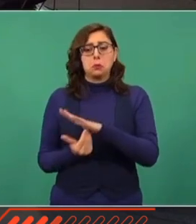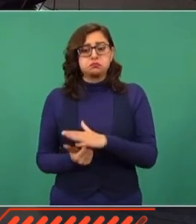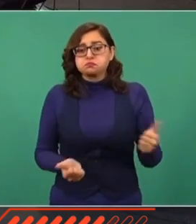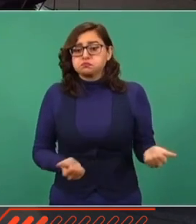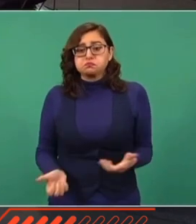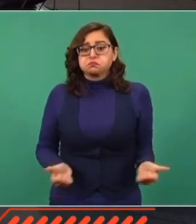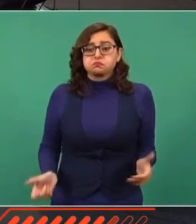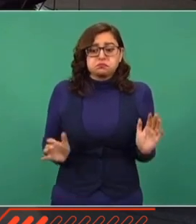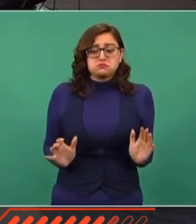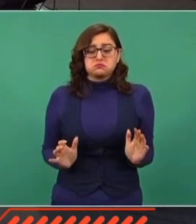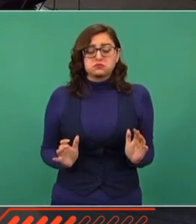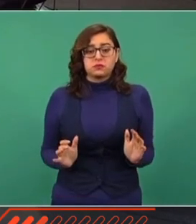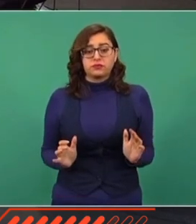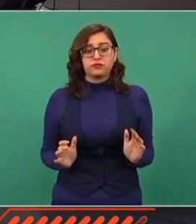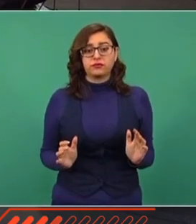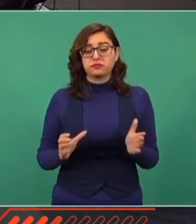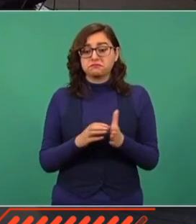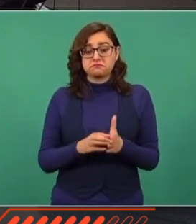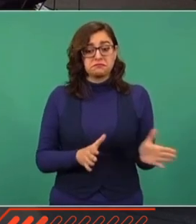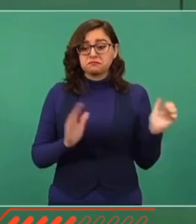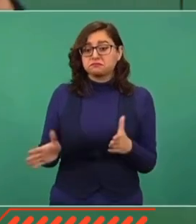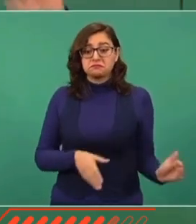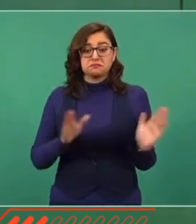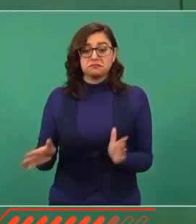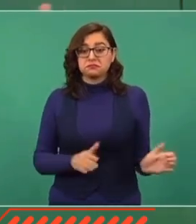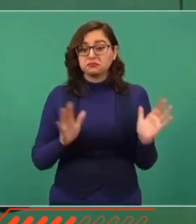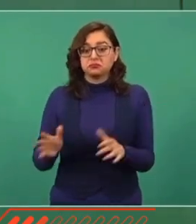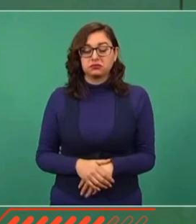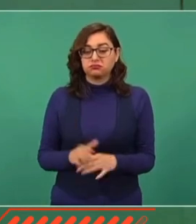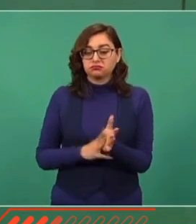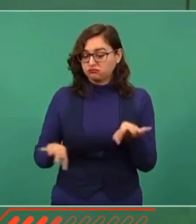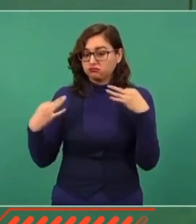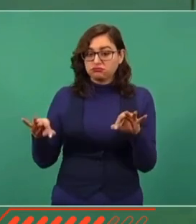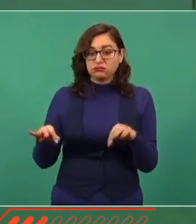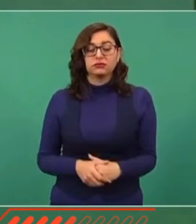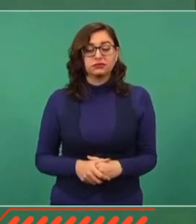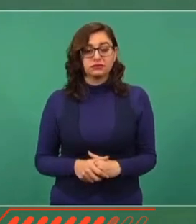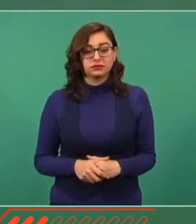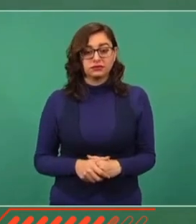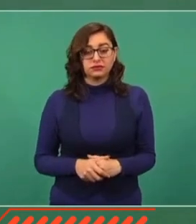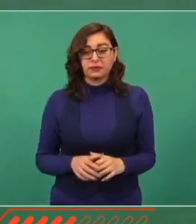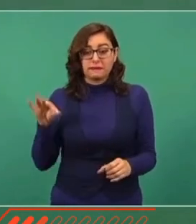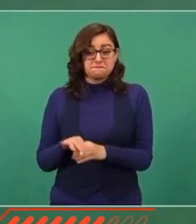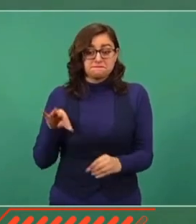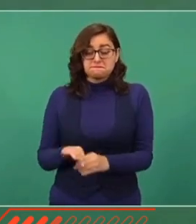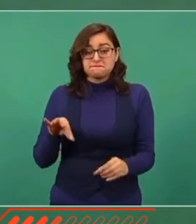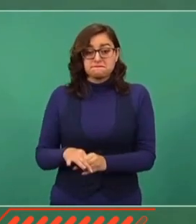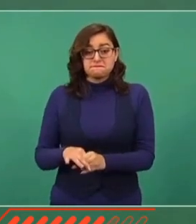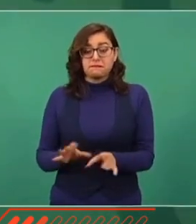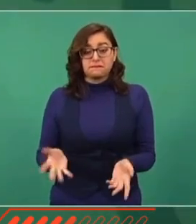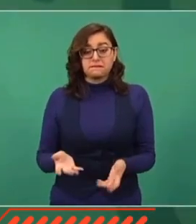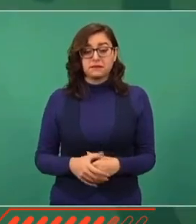y las cajas, las papeletas y a votar.